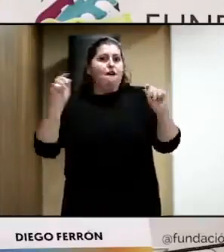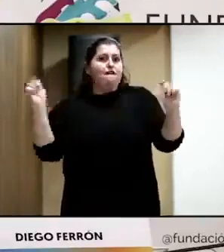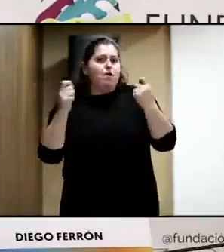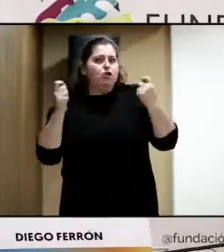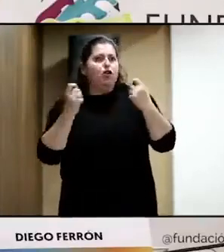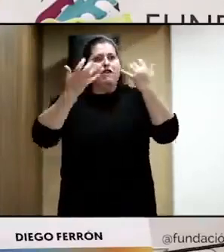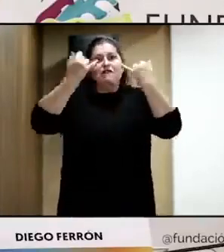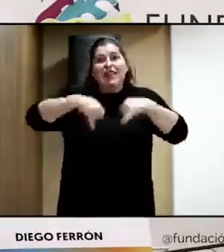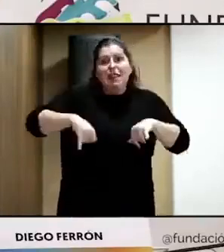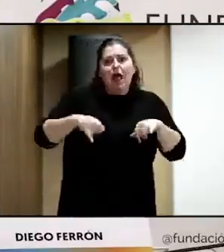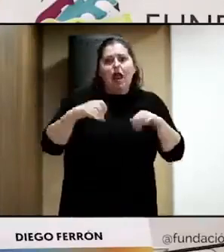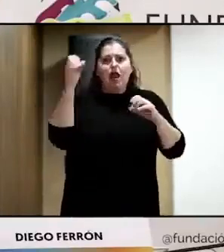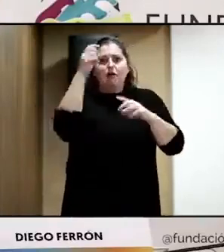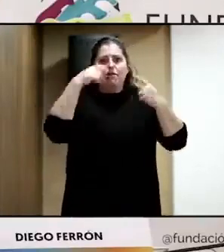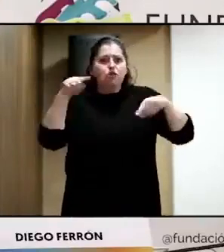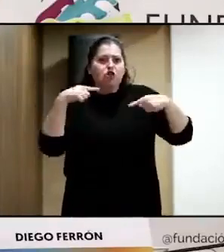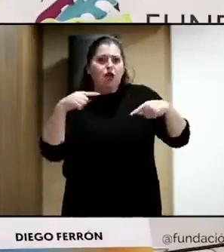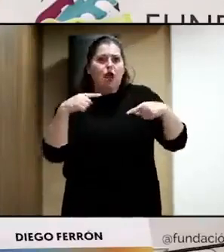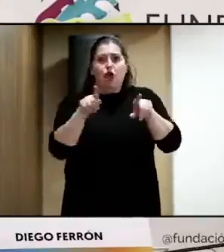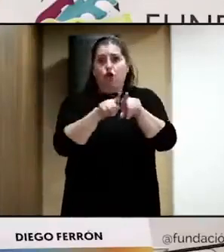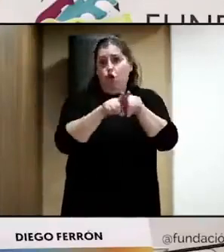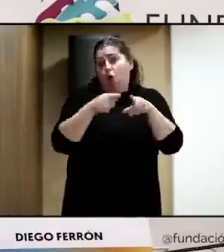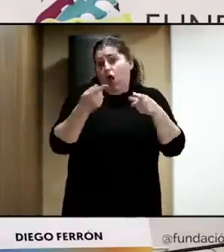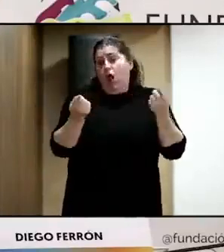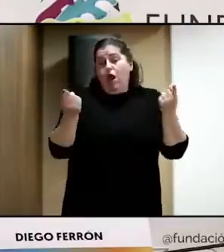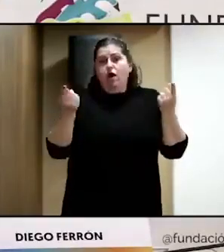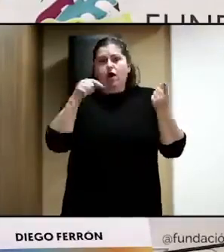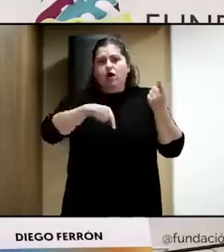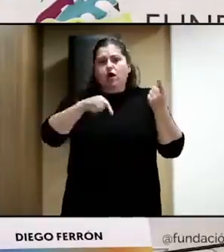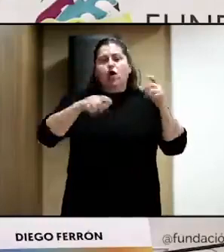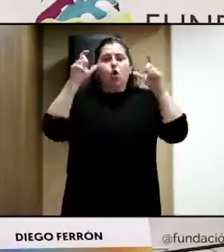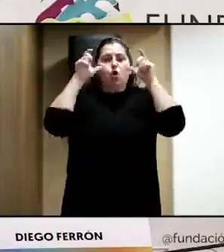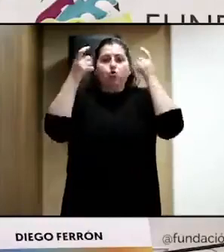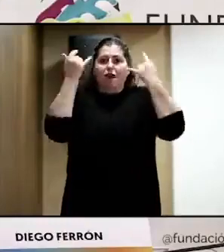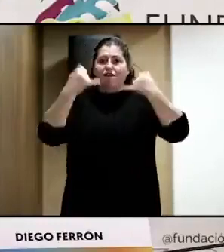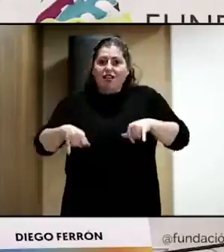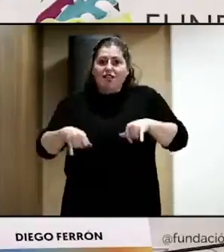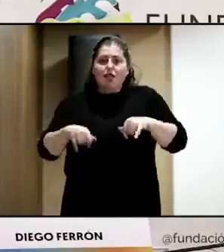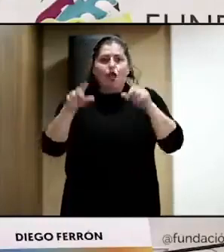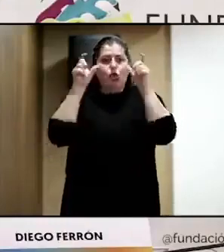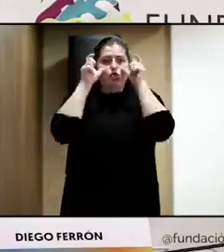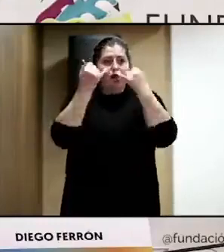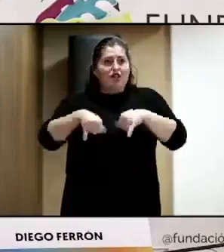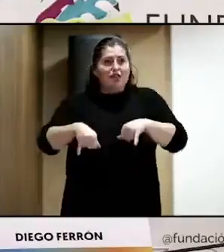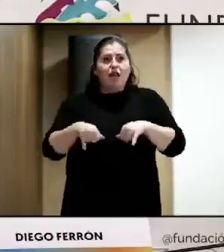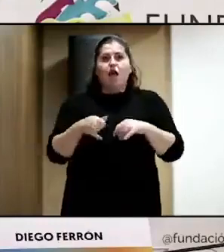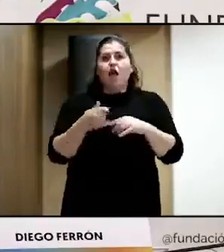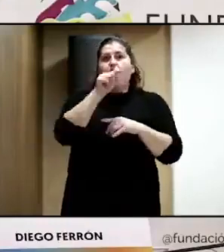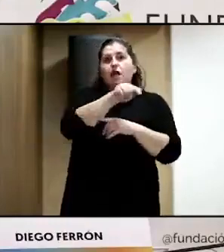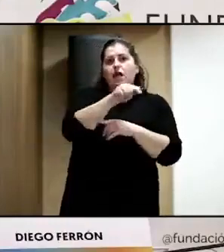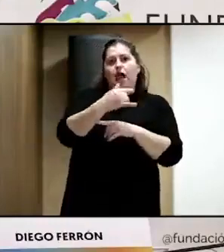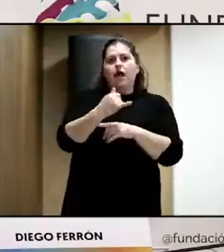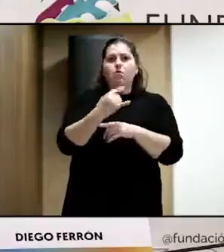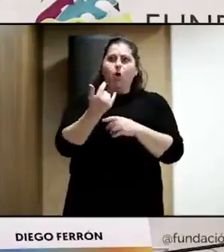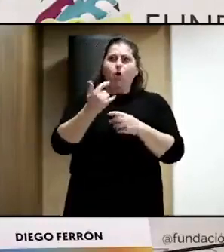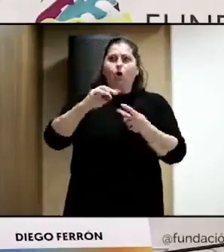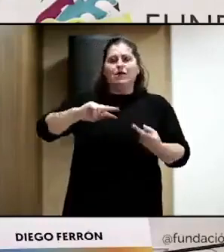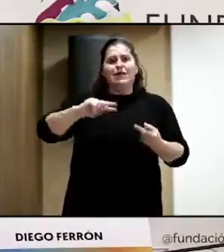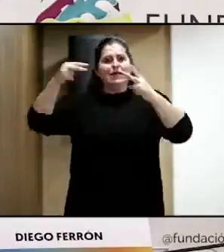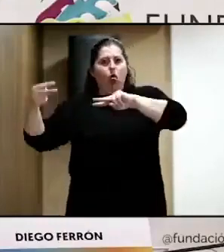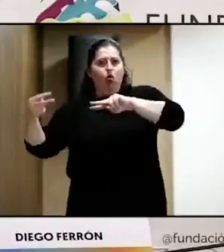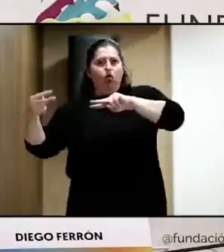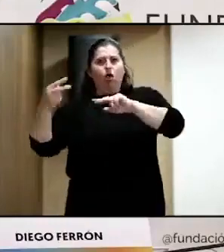festivales que en un primer momento, como es el caso, o en este caso, pues de Cultural Fest, que hizo posible, pues, intentar traducir una